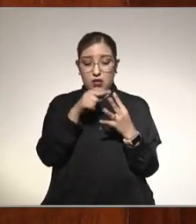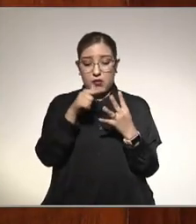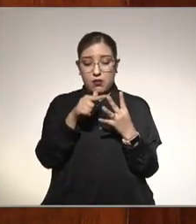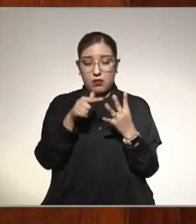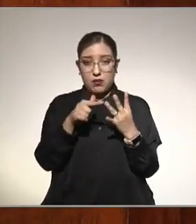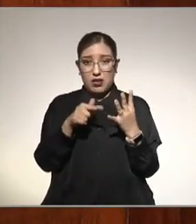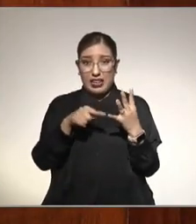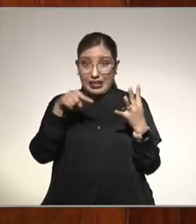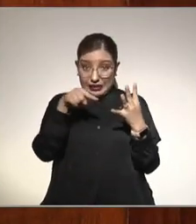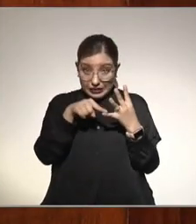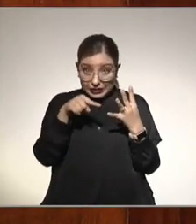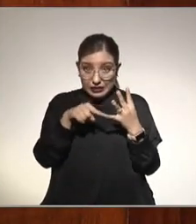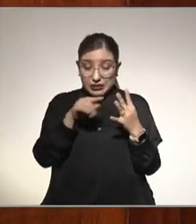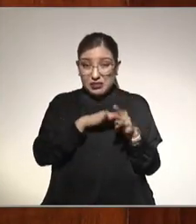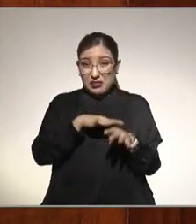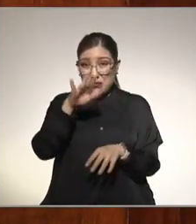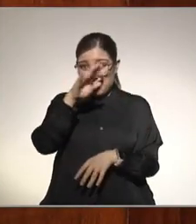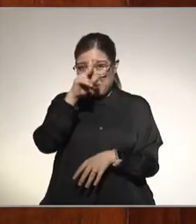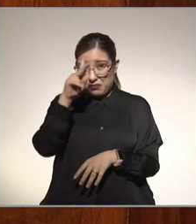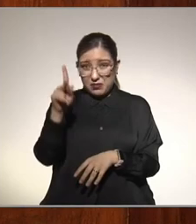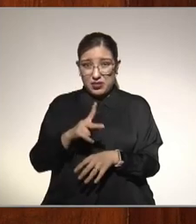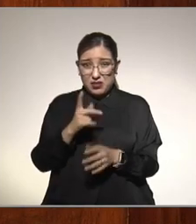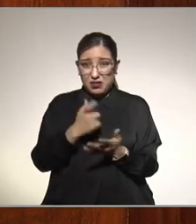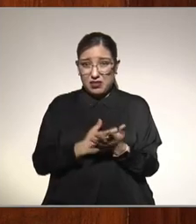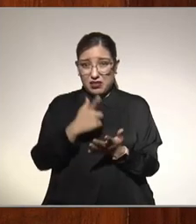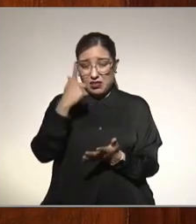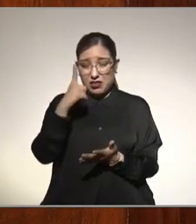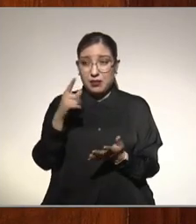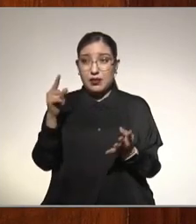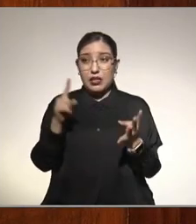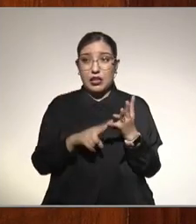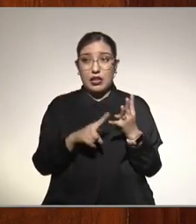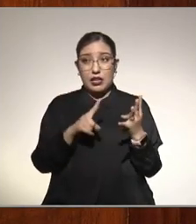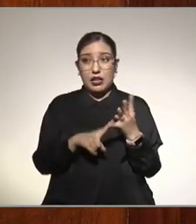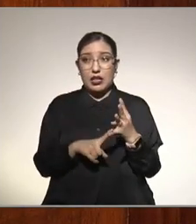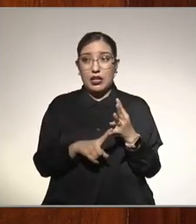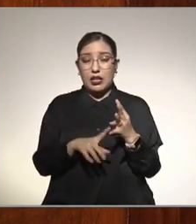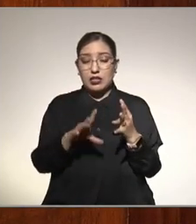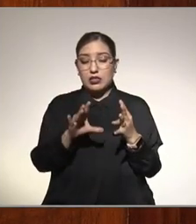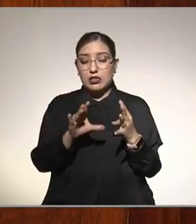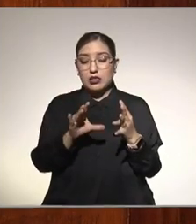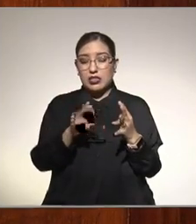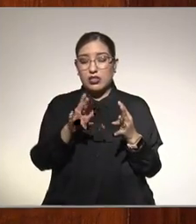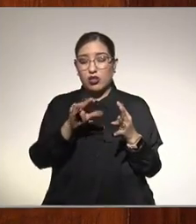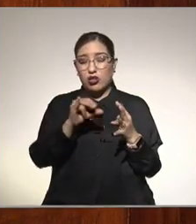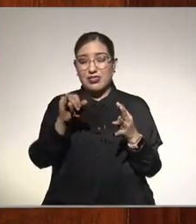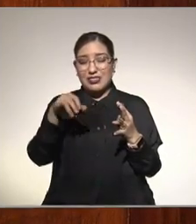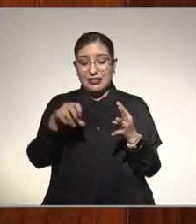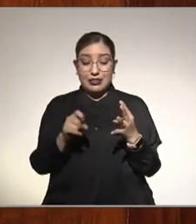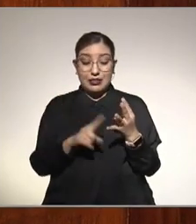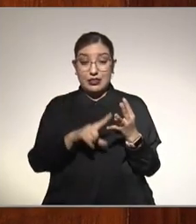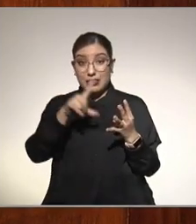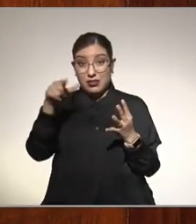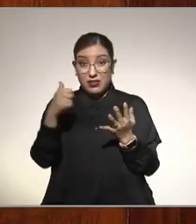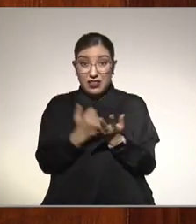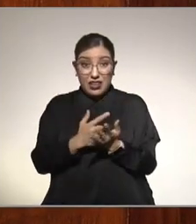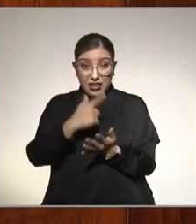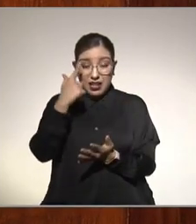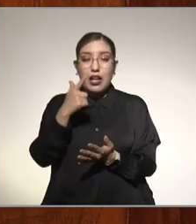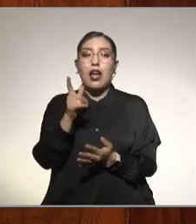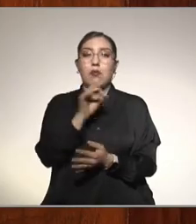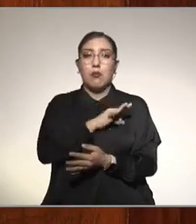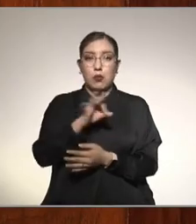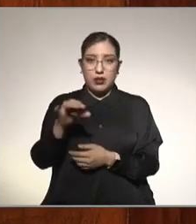fibrosis grado 4 que es cirrosis y la cirrosis debe de tener complicaciones para que entonces se indique un